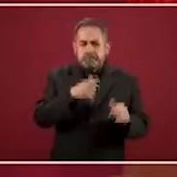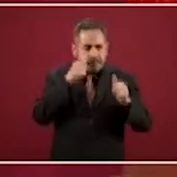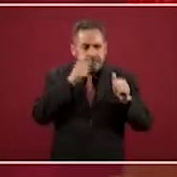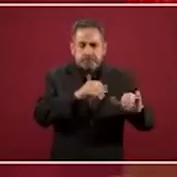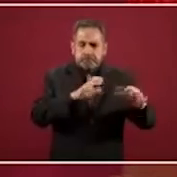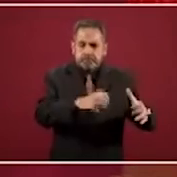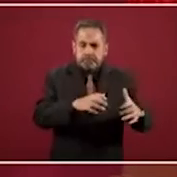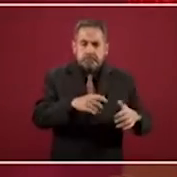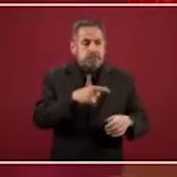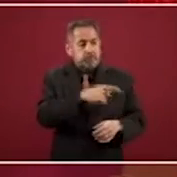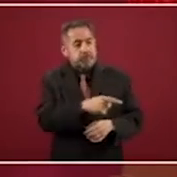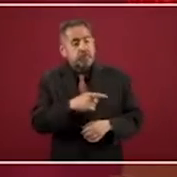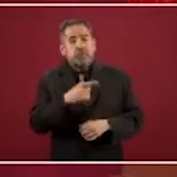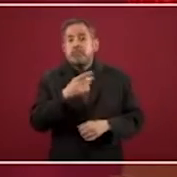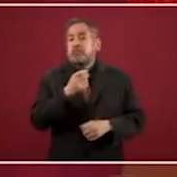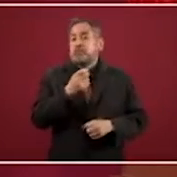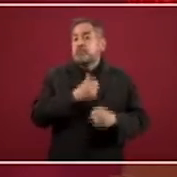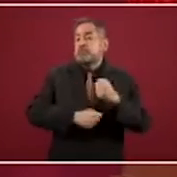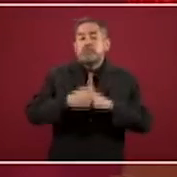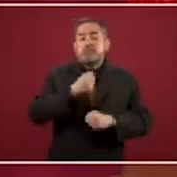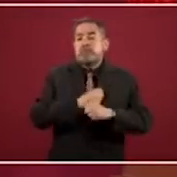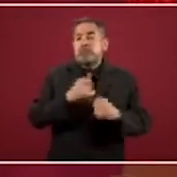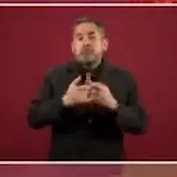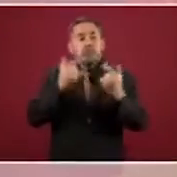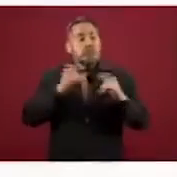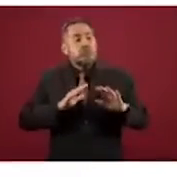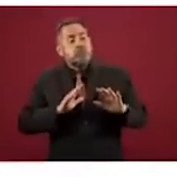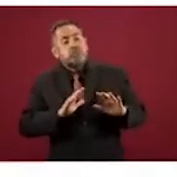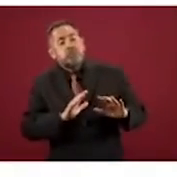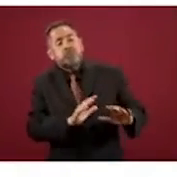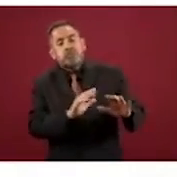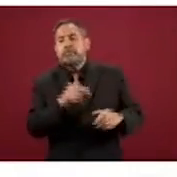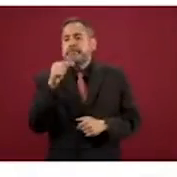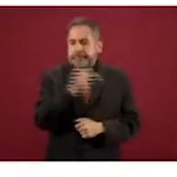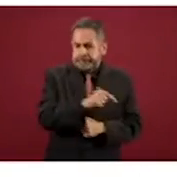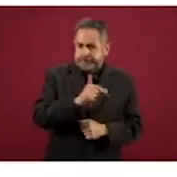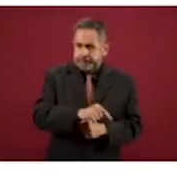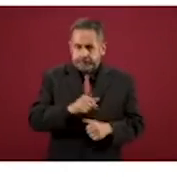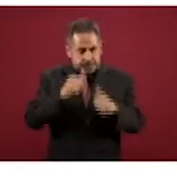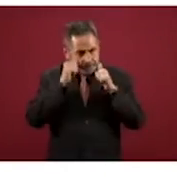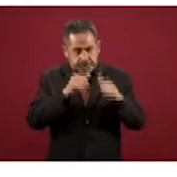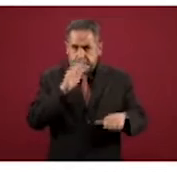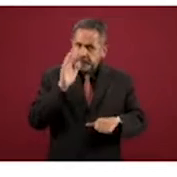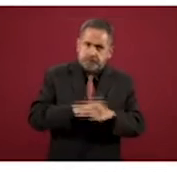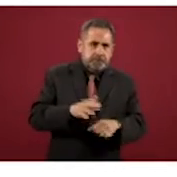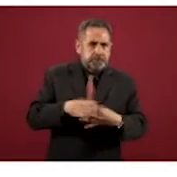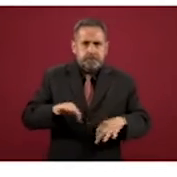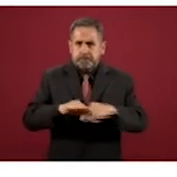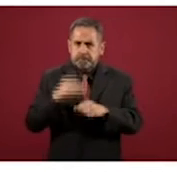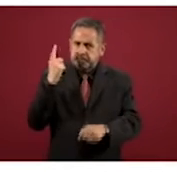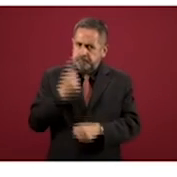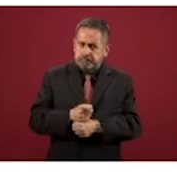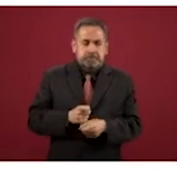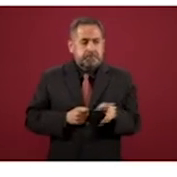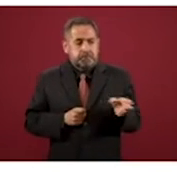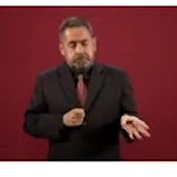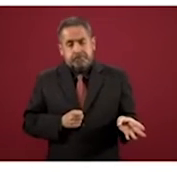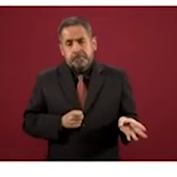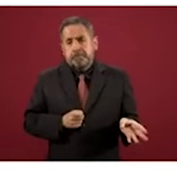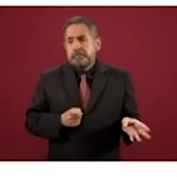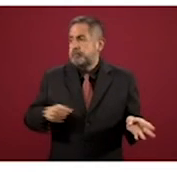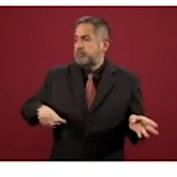aquellas zonas que históricamente han sido marginadas o rezagadas, donde de alguna forma el Estado